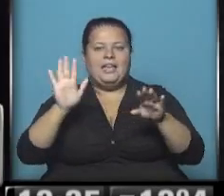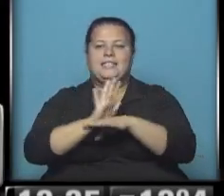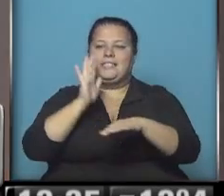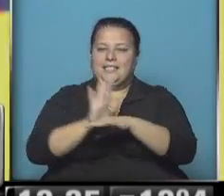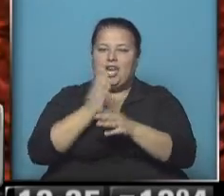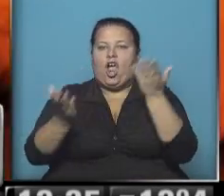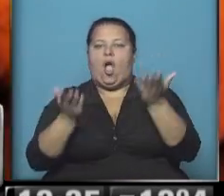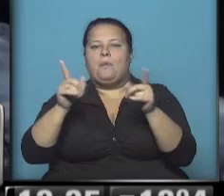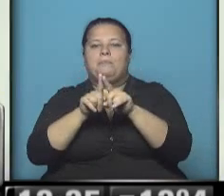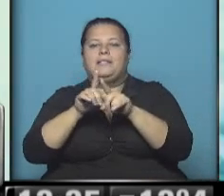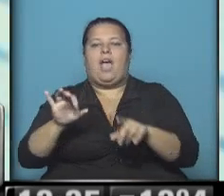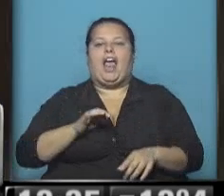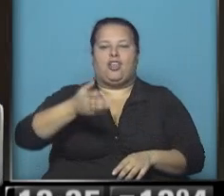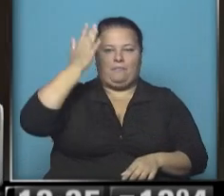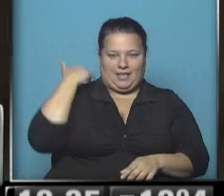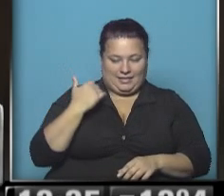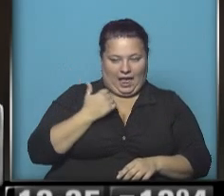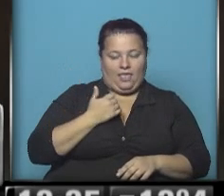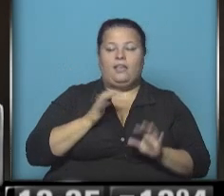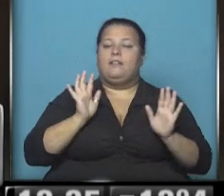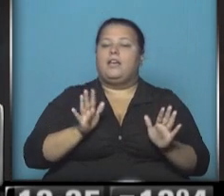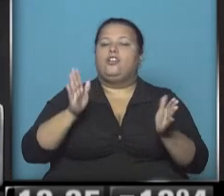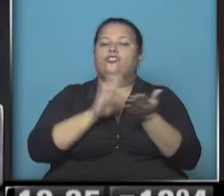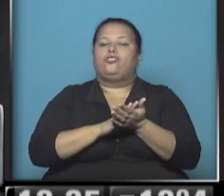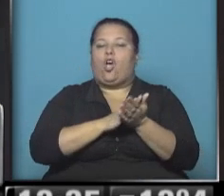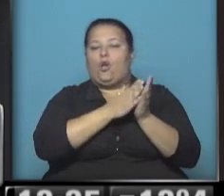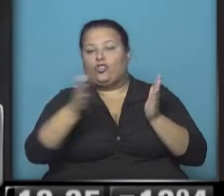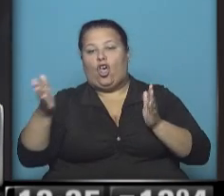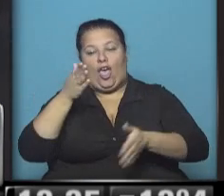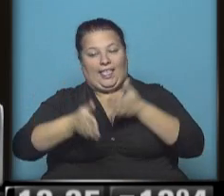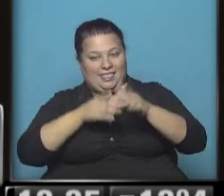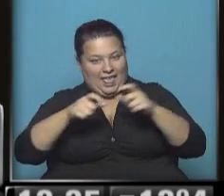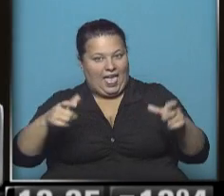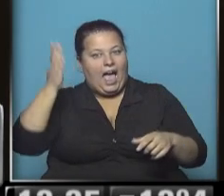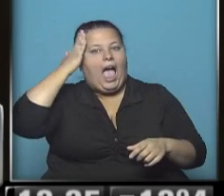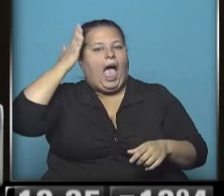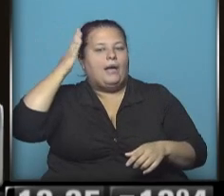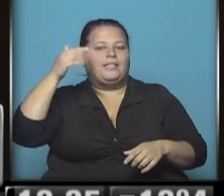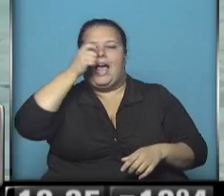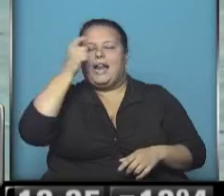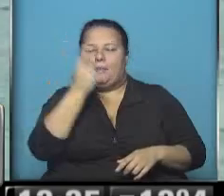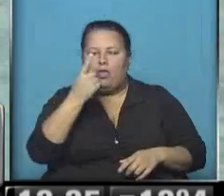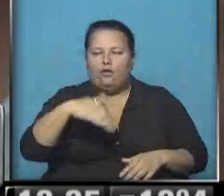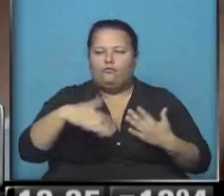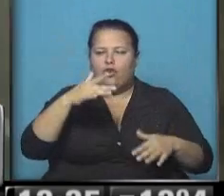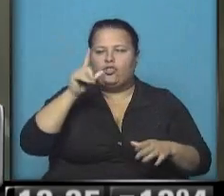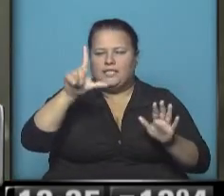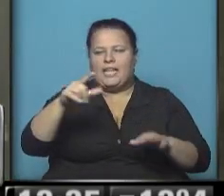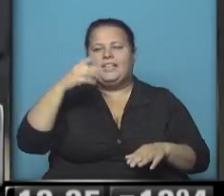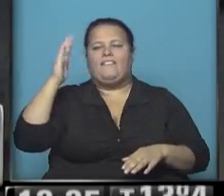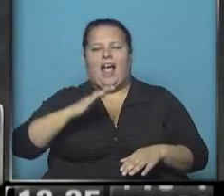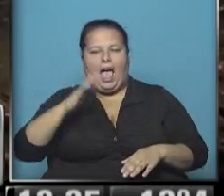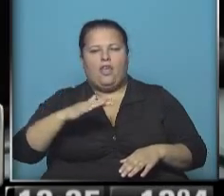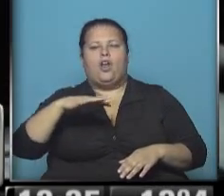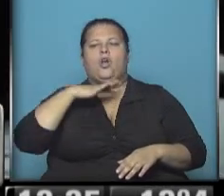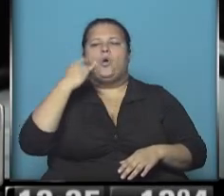cine con respecto al igual periodo del año pasado. Hay que decir que en el marco de todas estas entradas, que tienen en la cabeza a Rápidos y Furiosos 7, a Los Vengadores, a